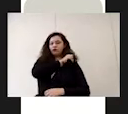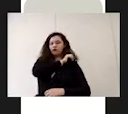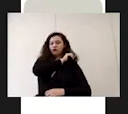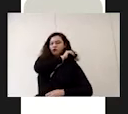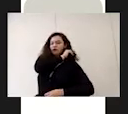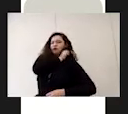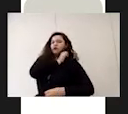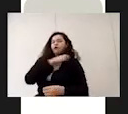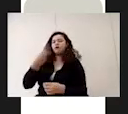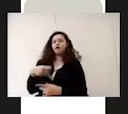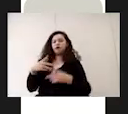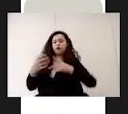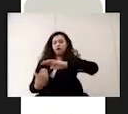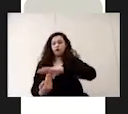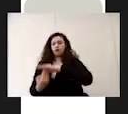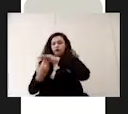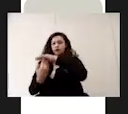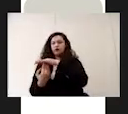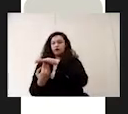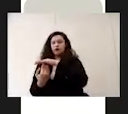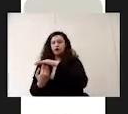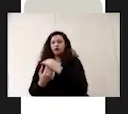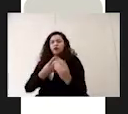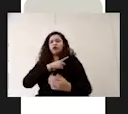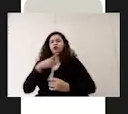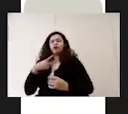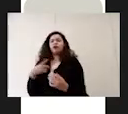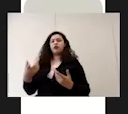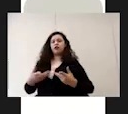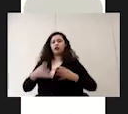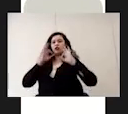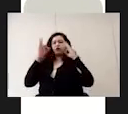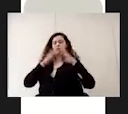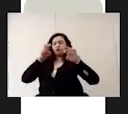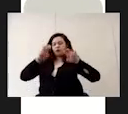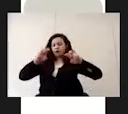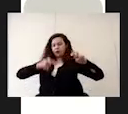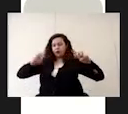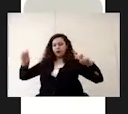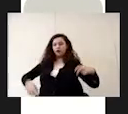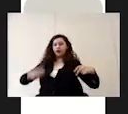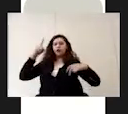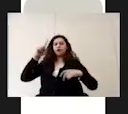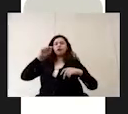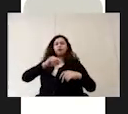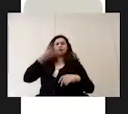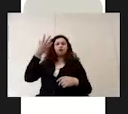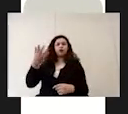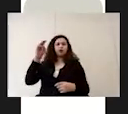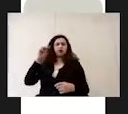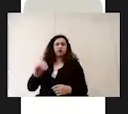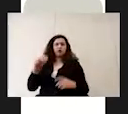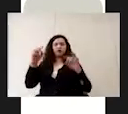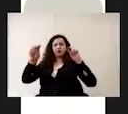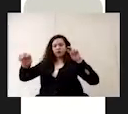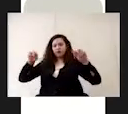escritorios deben disponerse de manera tal que guarden la sana distancia de metro y medio